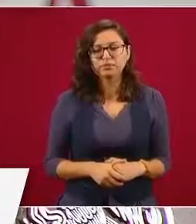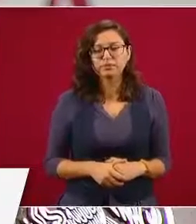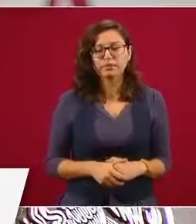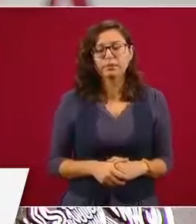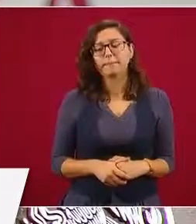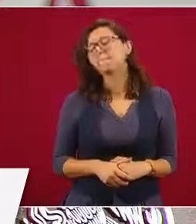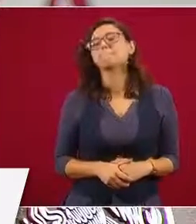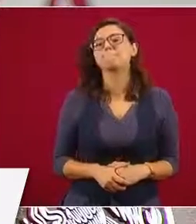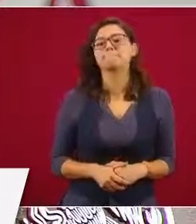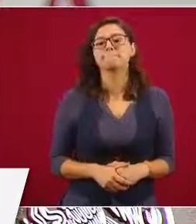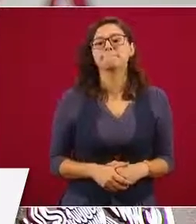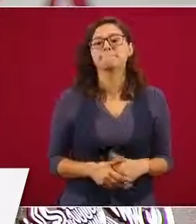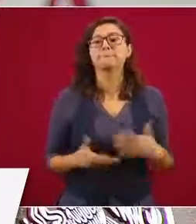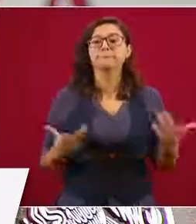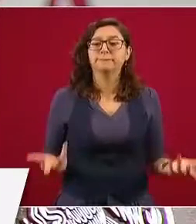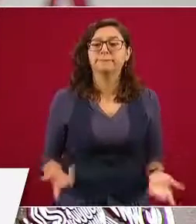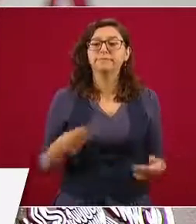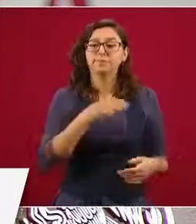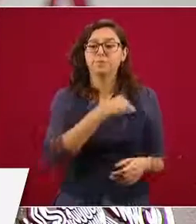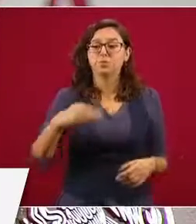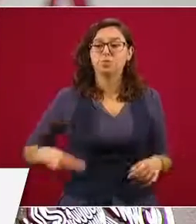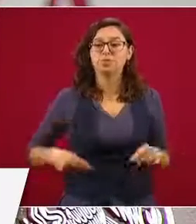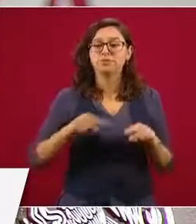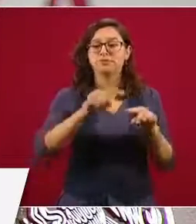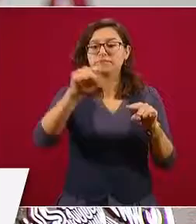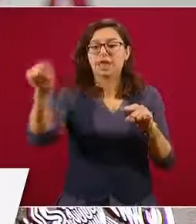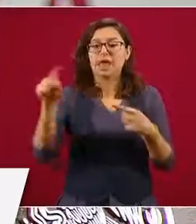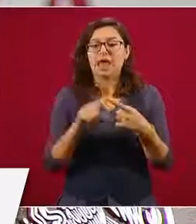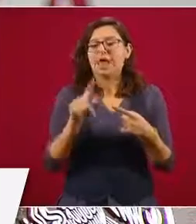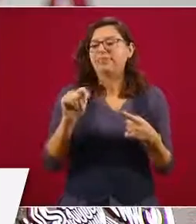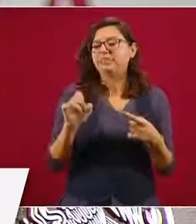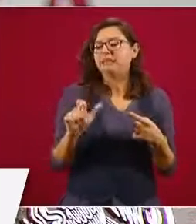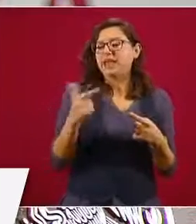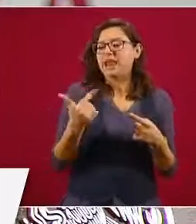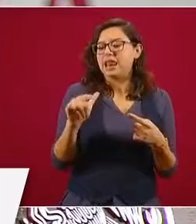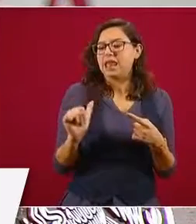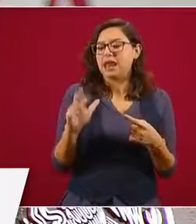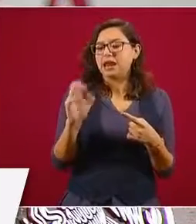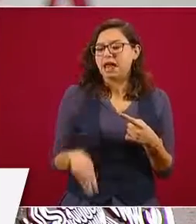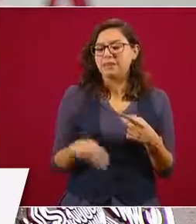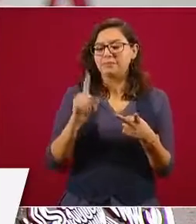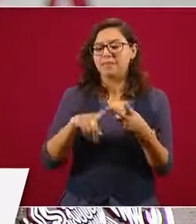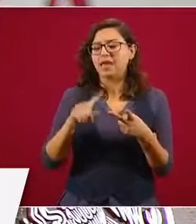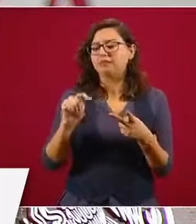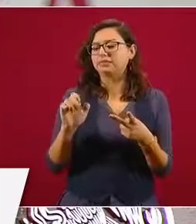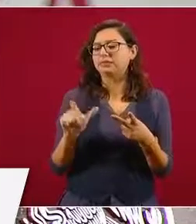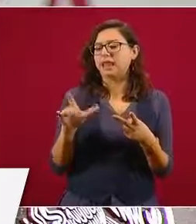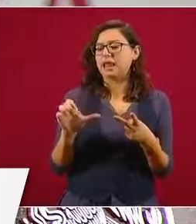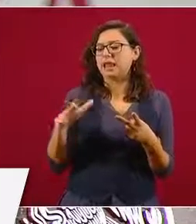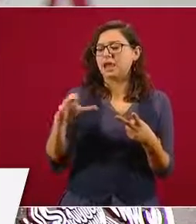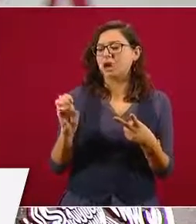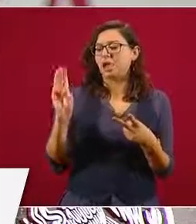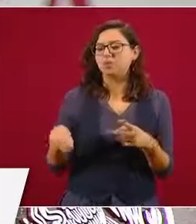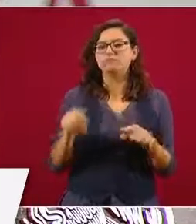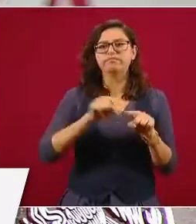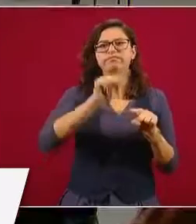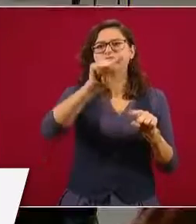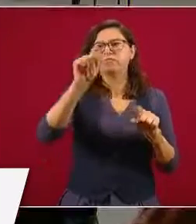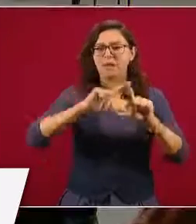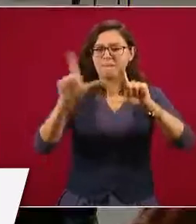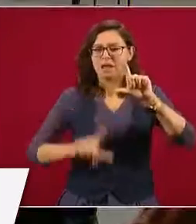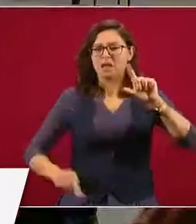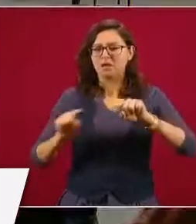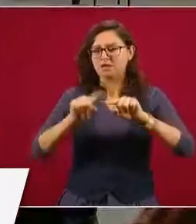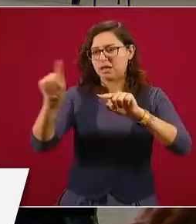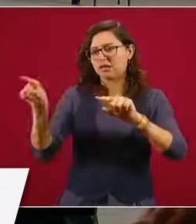cubiertos? Telegram, Telecom tiene más municipios cubiertos en el país.